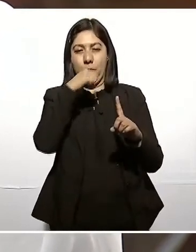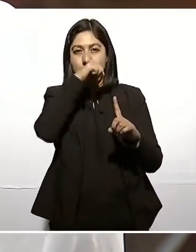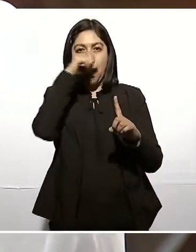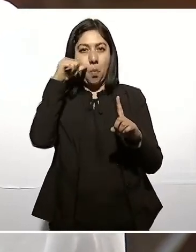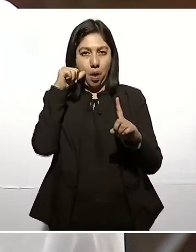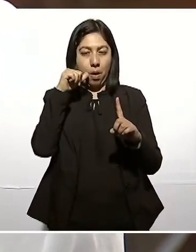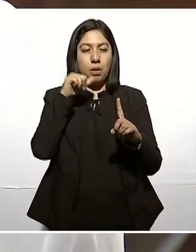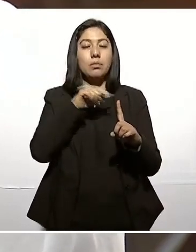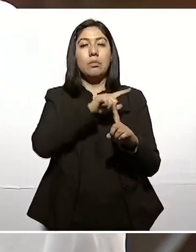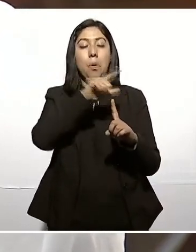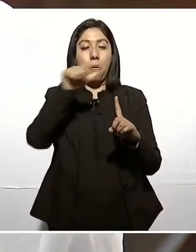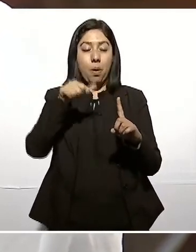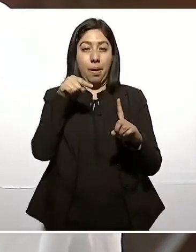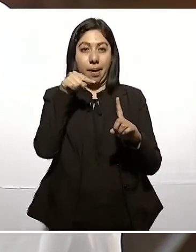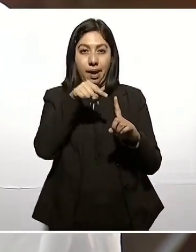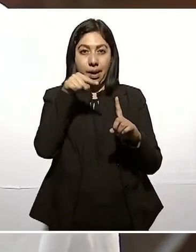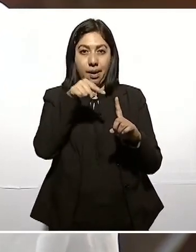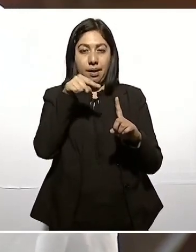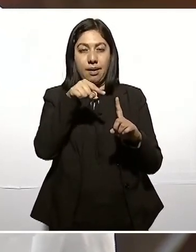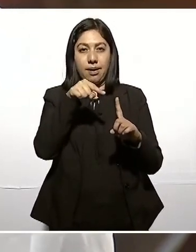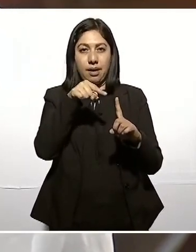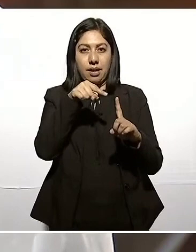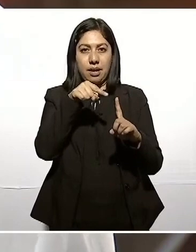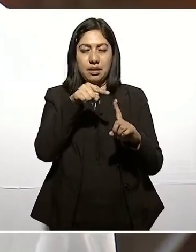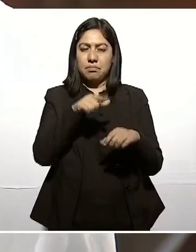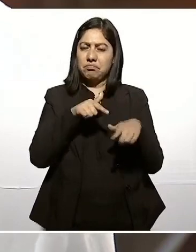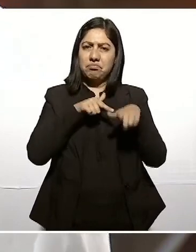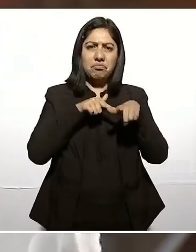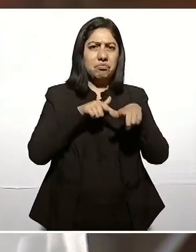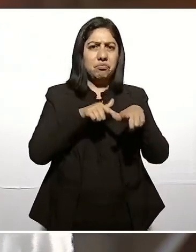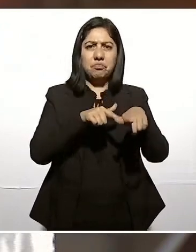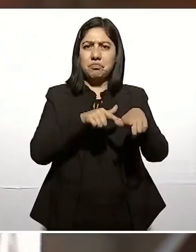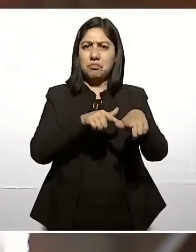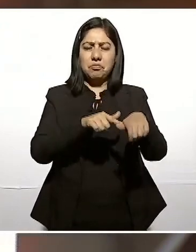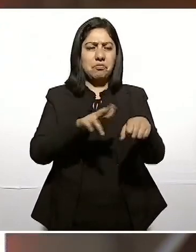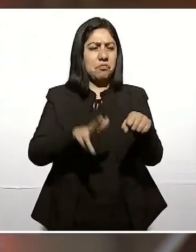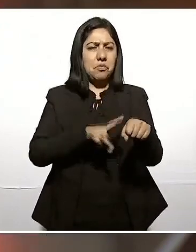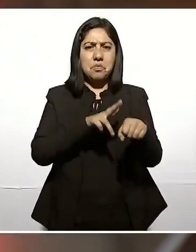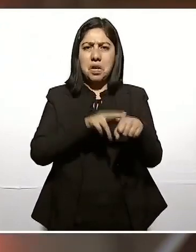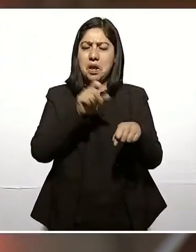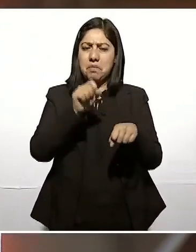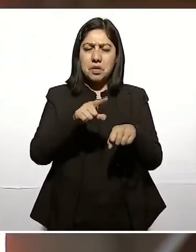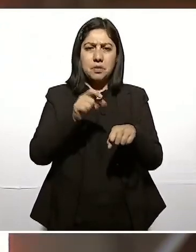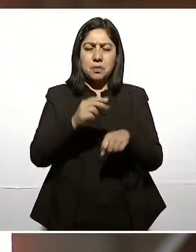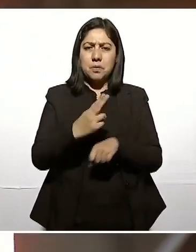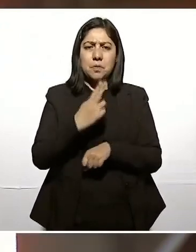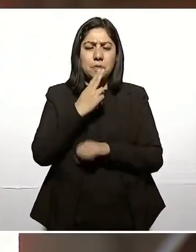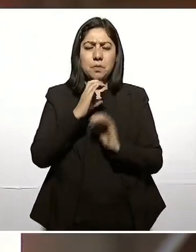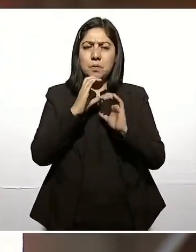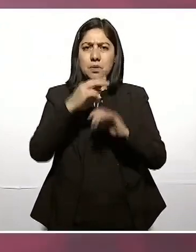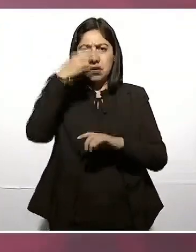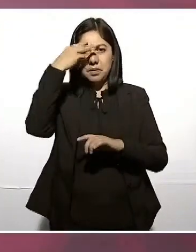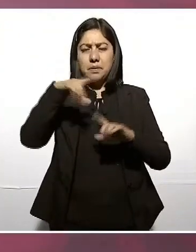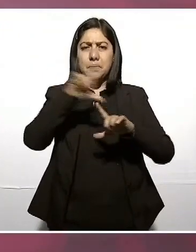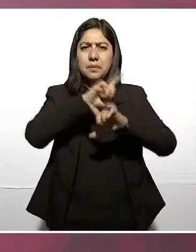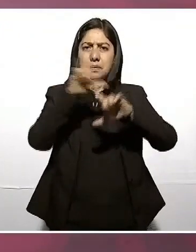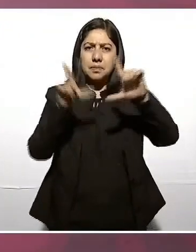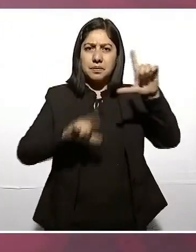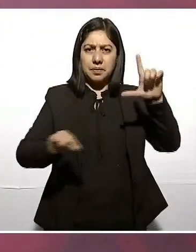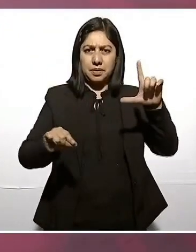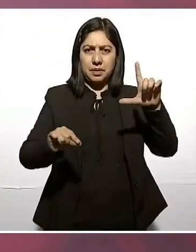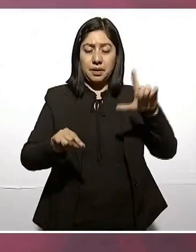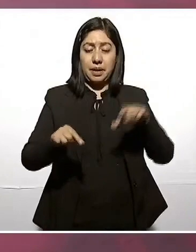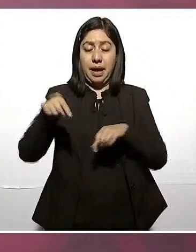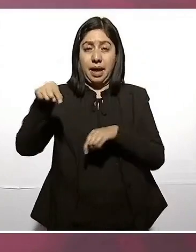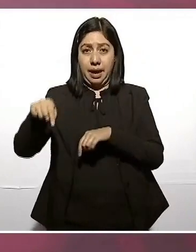mantuvo la República y desde